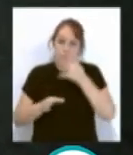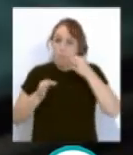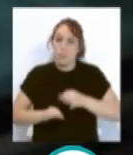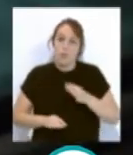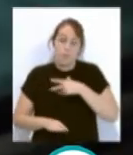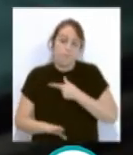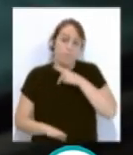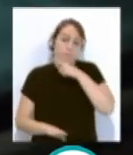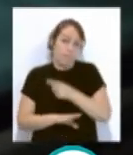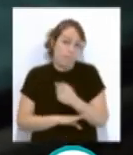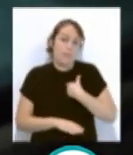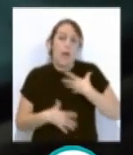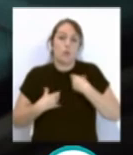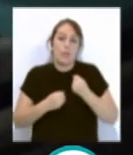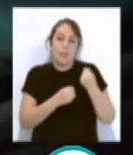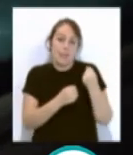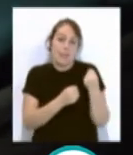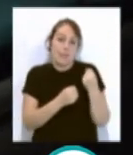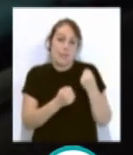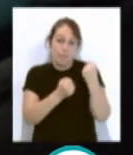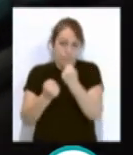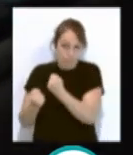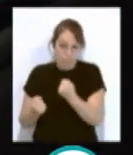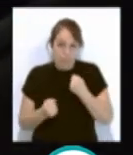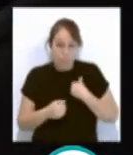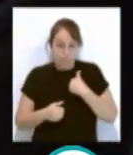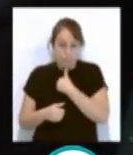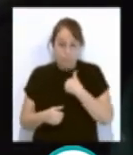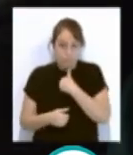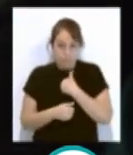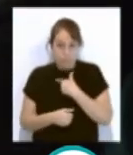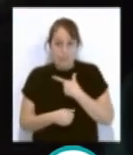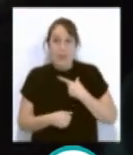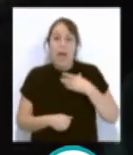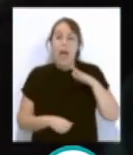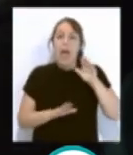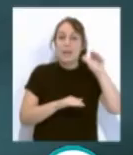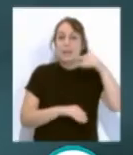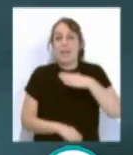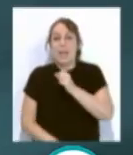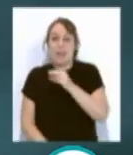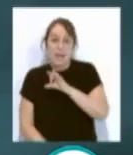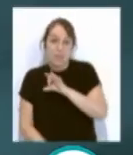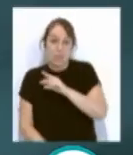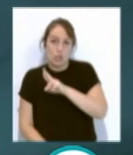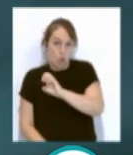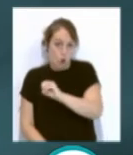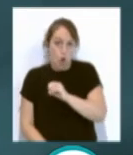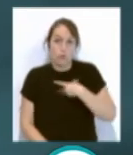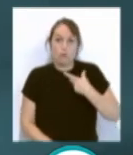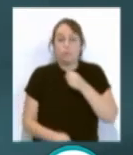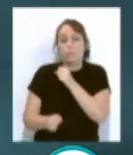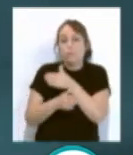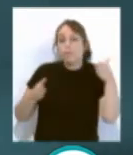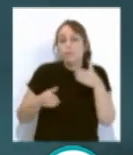autoridades sanitarias. Mi Niña Lola, interpretada por Miguel de Ángel e Isabel de Castro, es una comedia dramática de acción